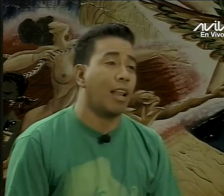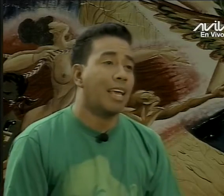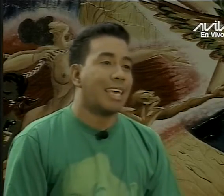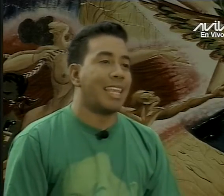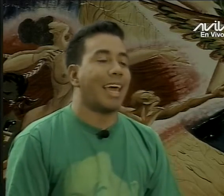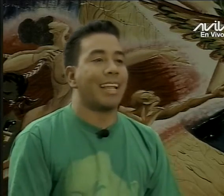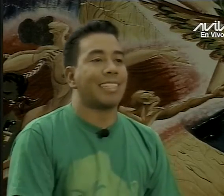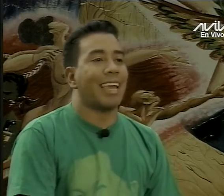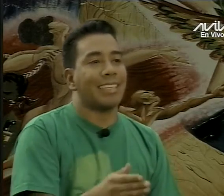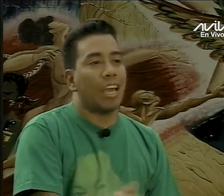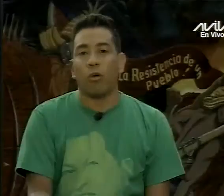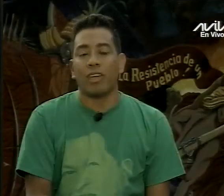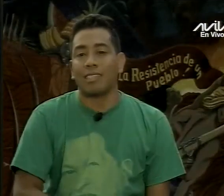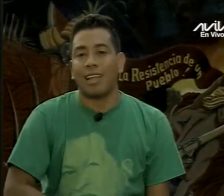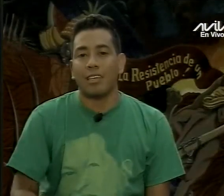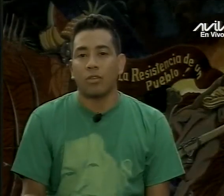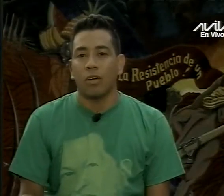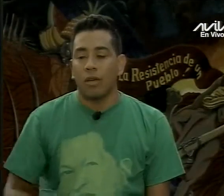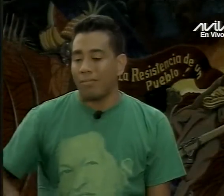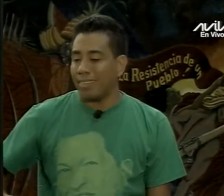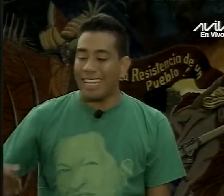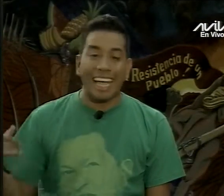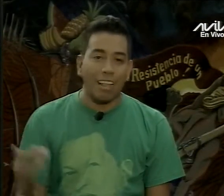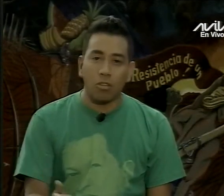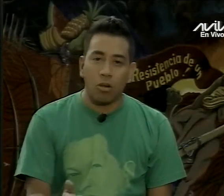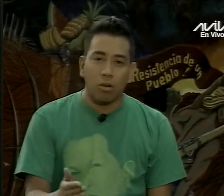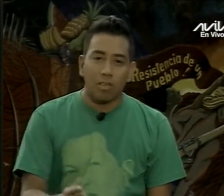del poder comunal y la derecha el día de hoy ha salido